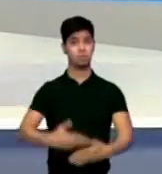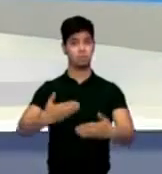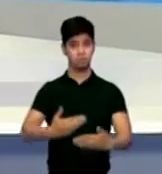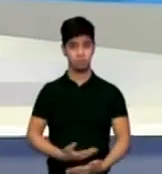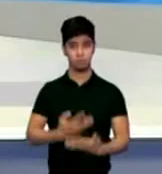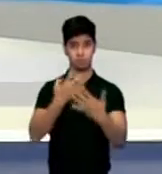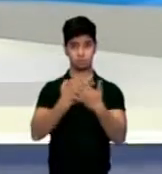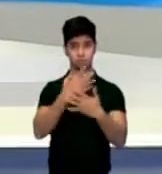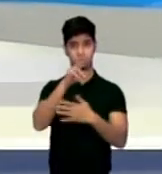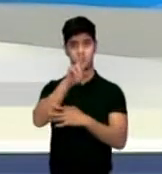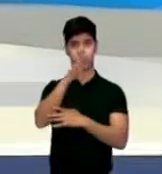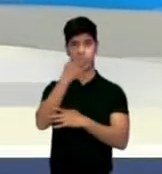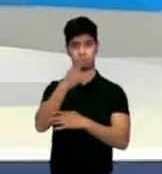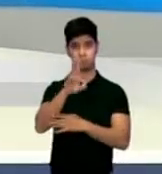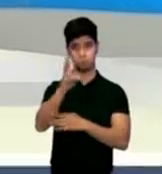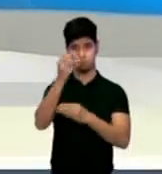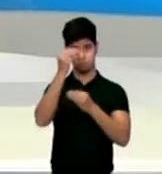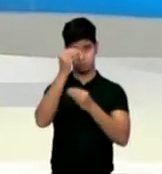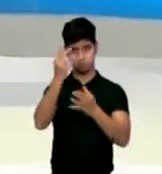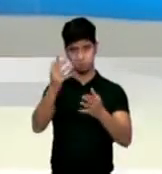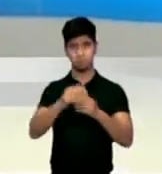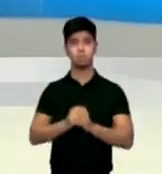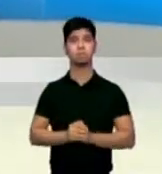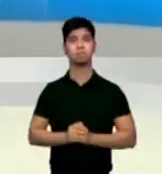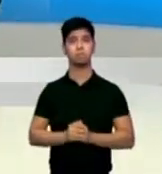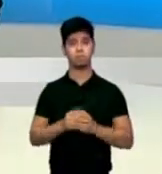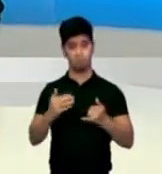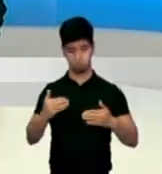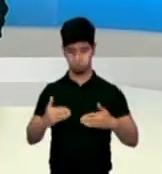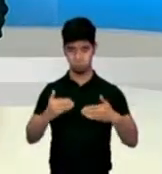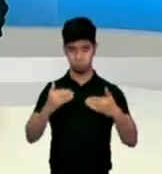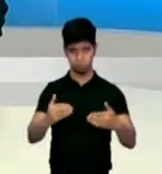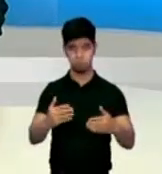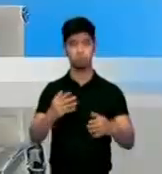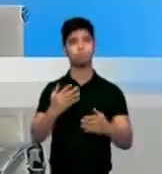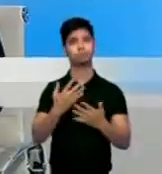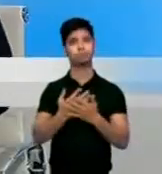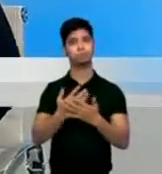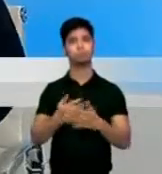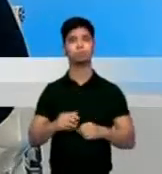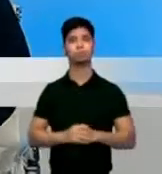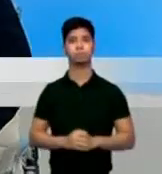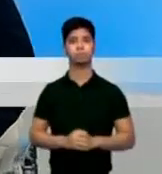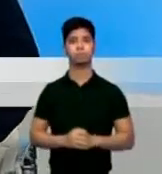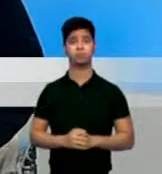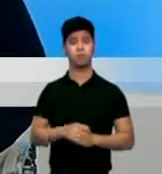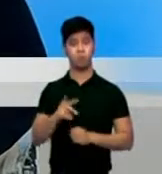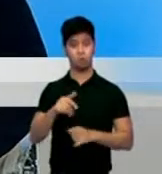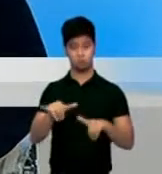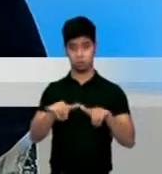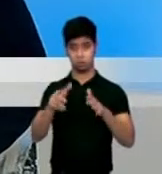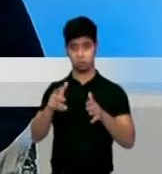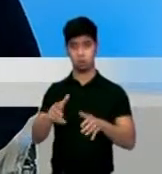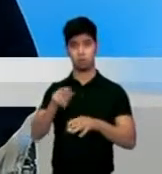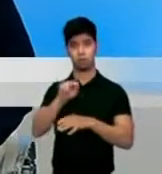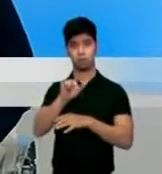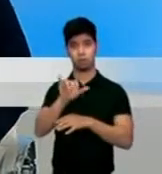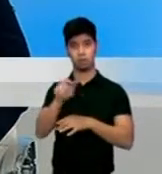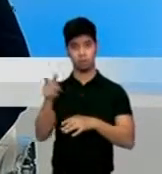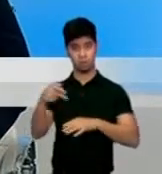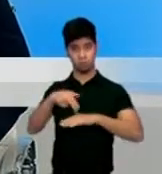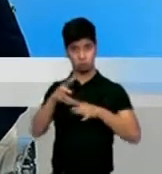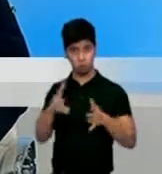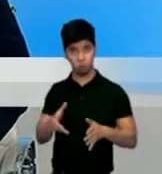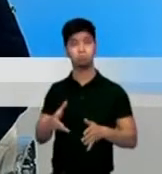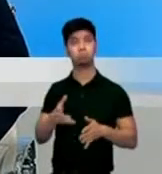Bienvenidos a Noticias 24.7 Informa, de inmediato pasamos a las noticias para esta hora. Un ingeniero de la NASA está en Puerto Rico y es de pura